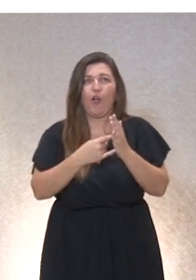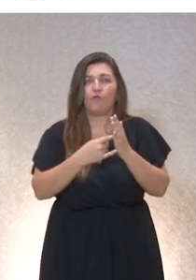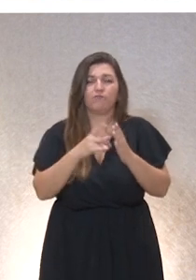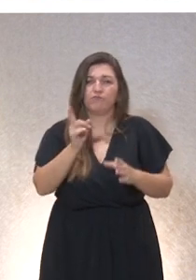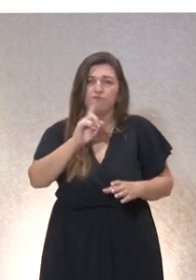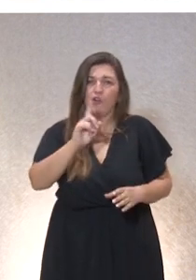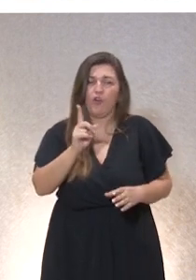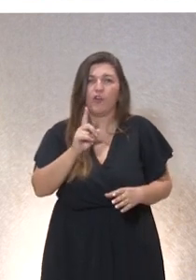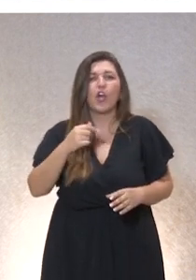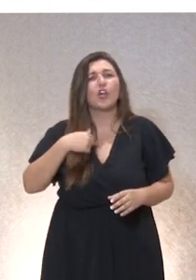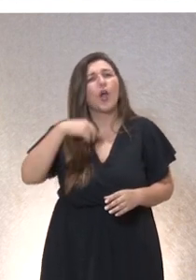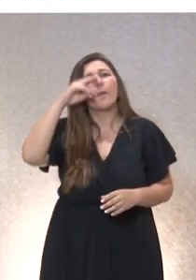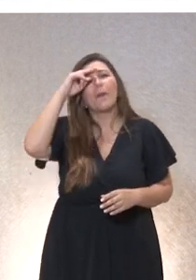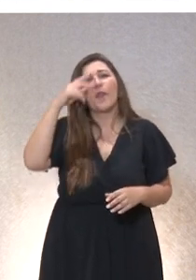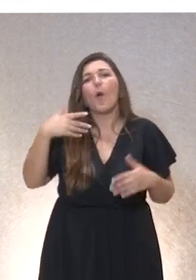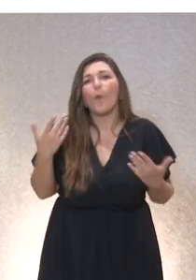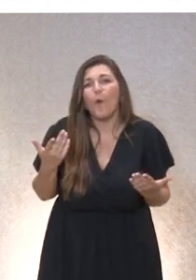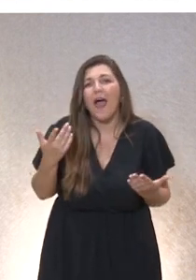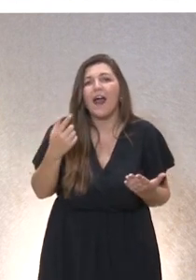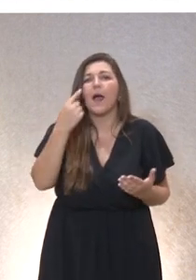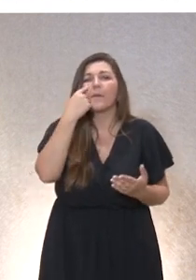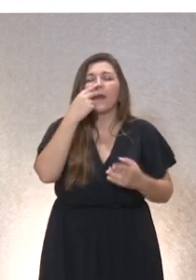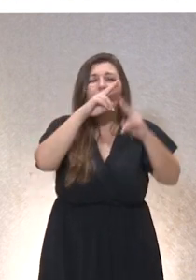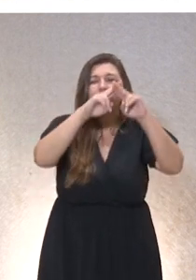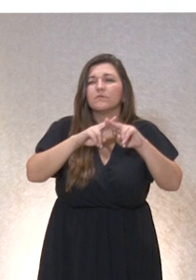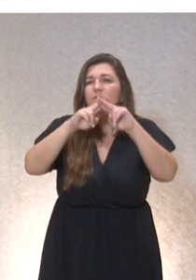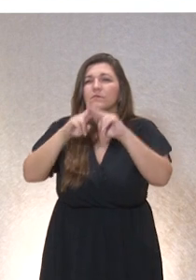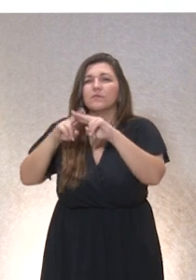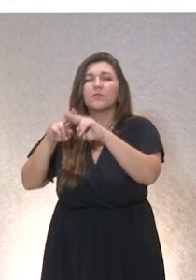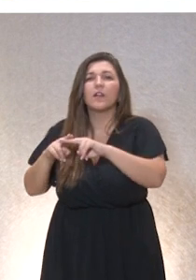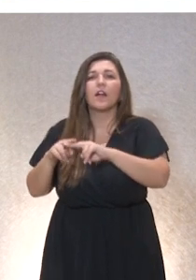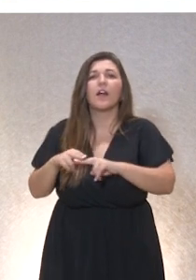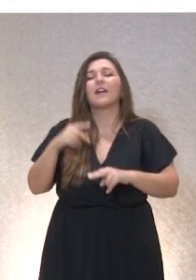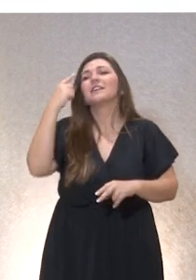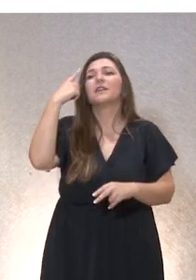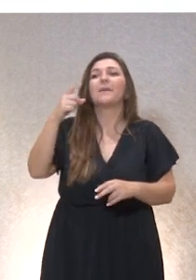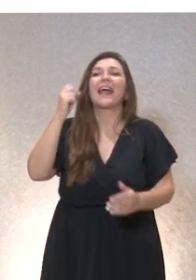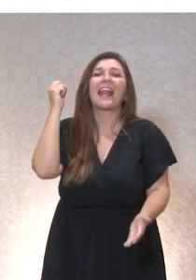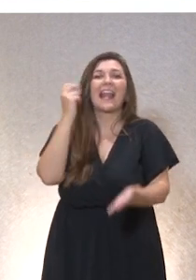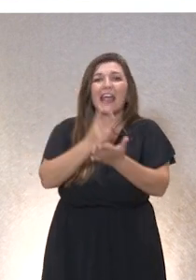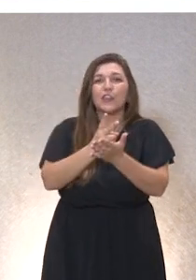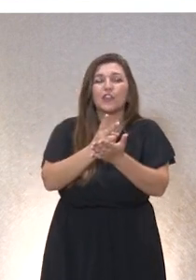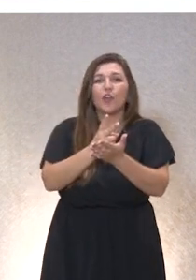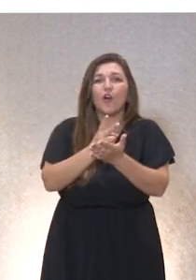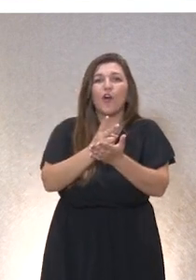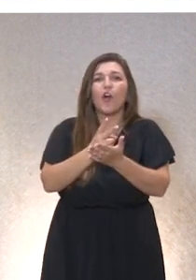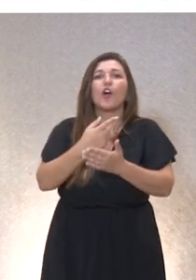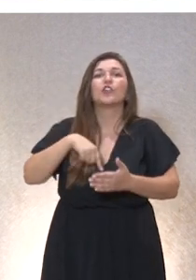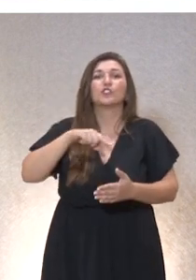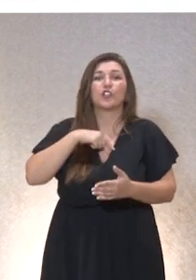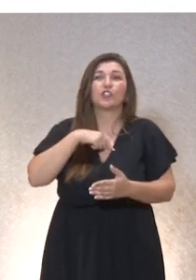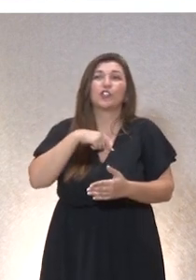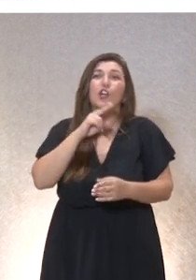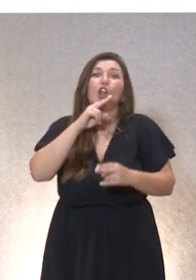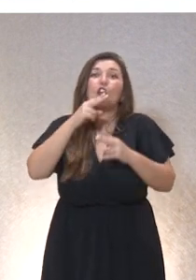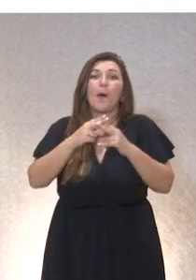a mí lo que me preocupa es analizar y plantearos a vosotros el desafío y el reto que lo que llamamos inteligencia